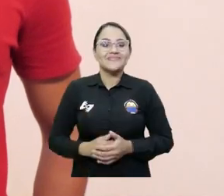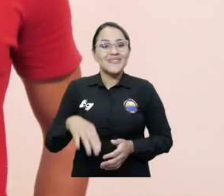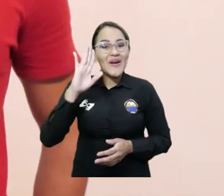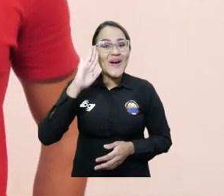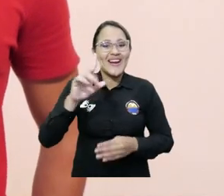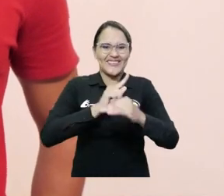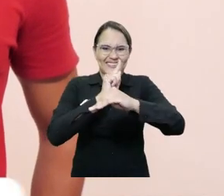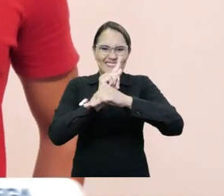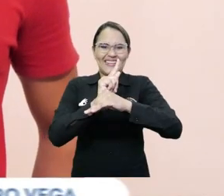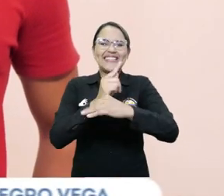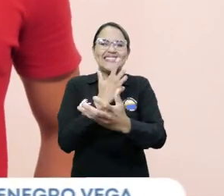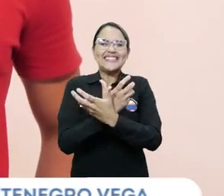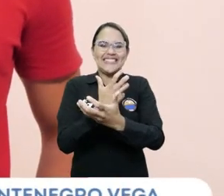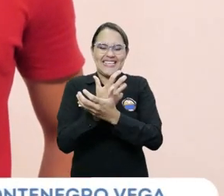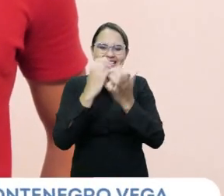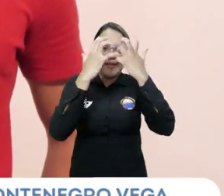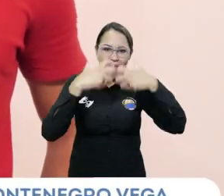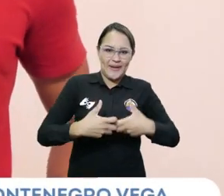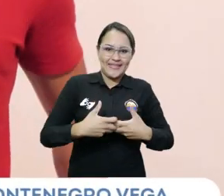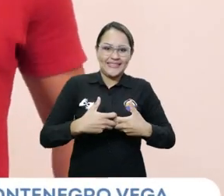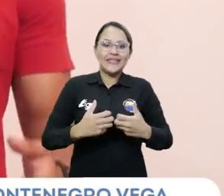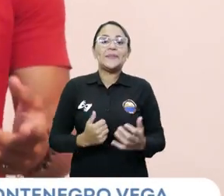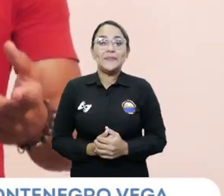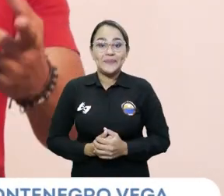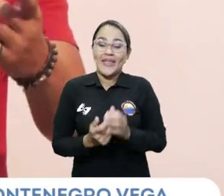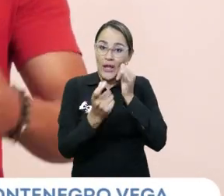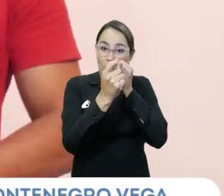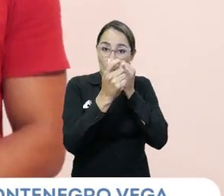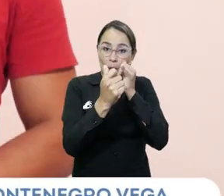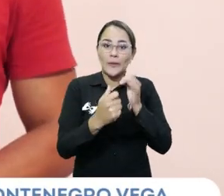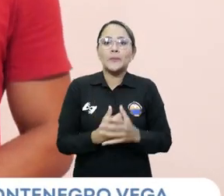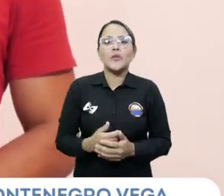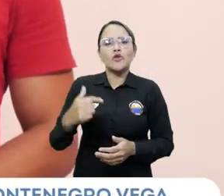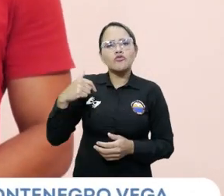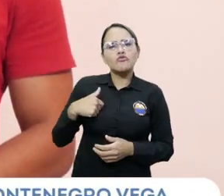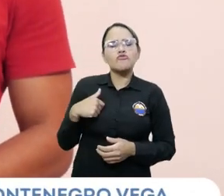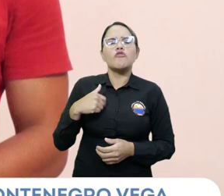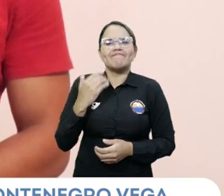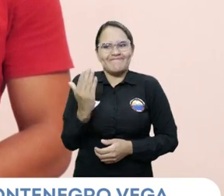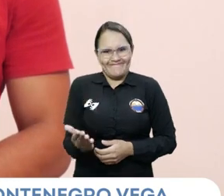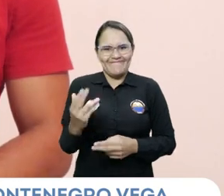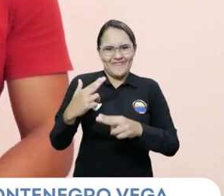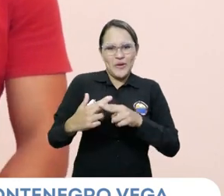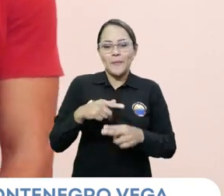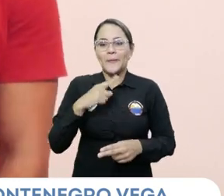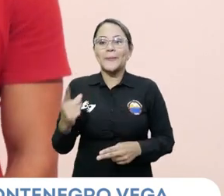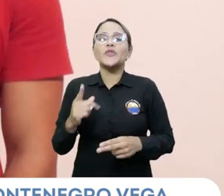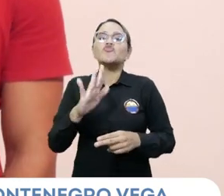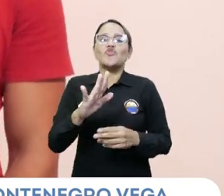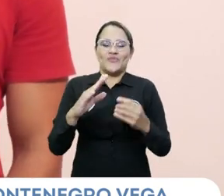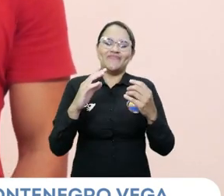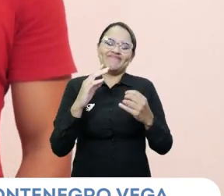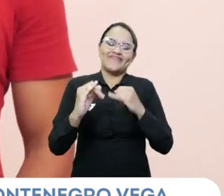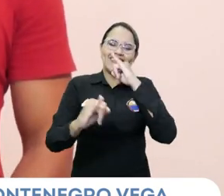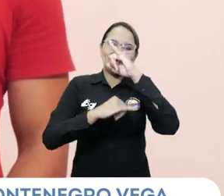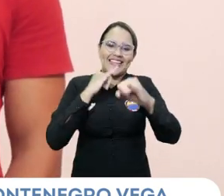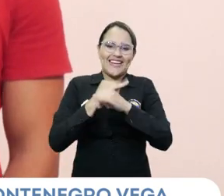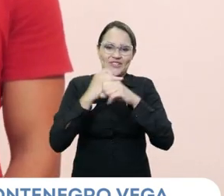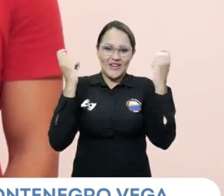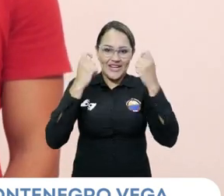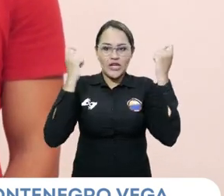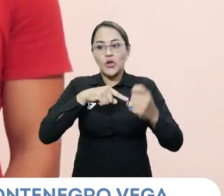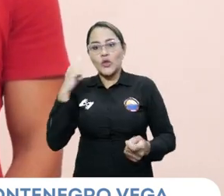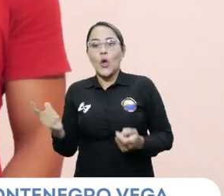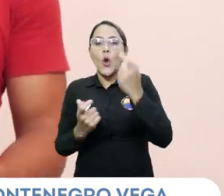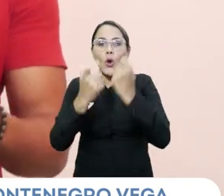Hola Facultad de Ciencias Empresariales y Económicas. Mi nombre es Sebastián Montenegro del Programa de Negocios Internacionales. Y yo soy Wilinton Mora, estudiante del Programa de